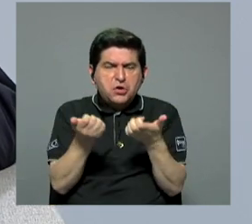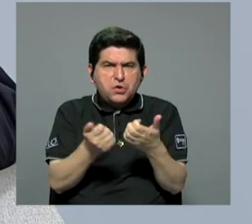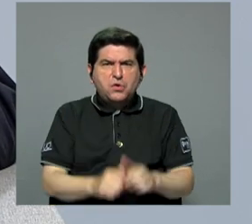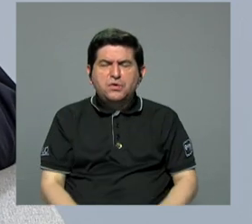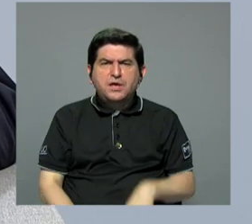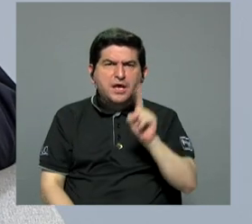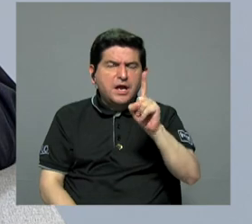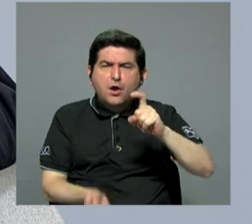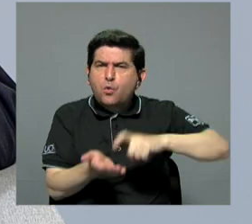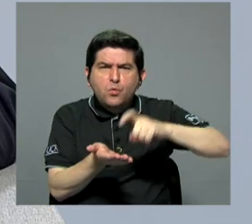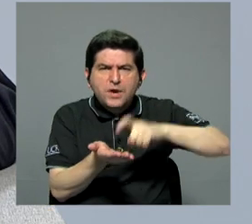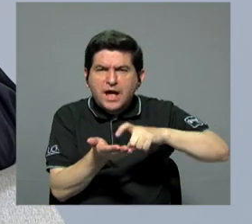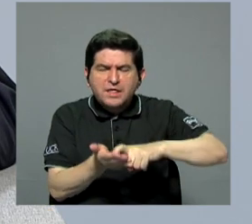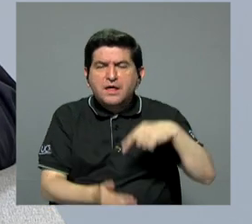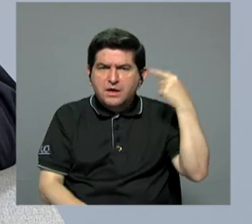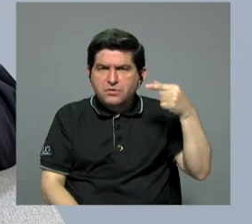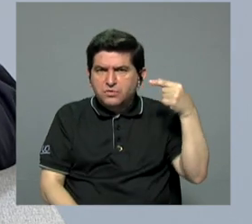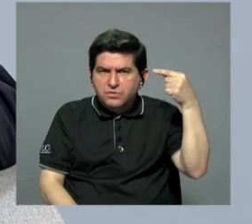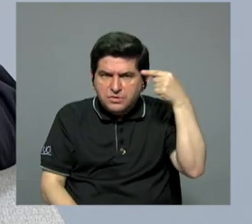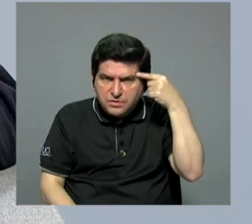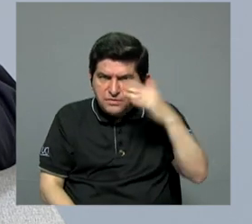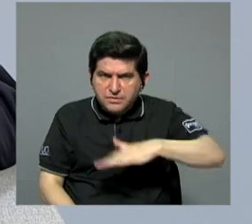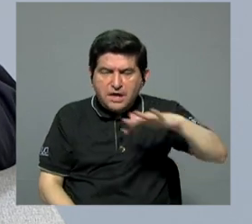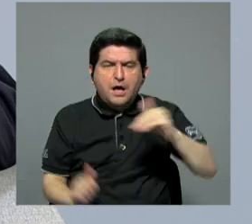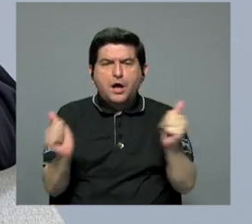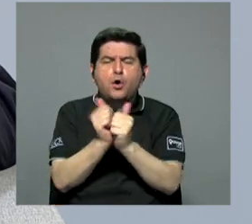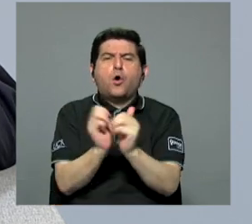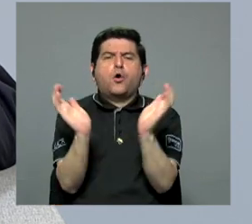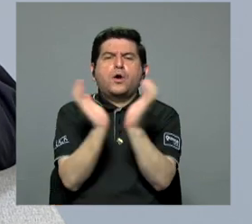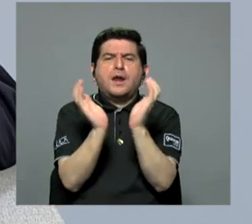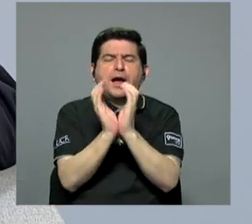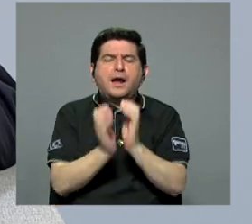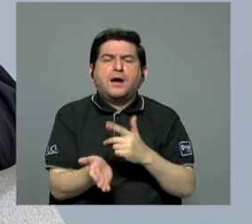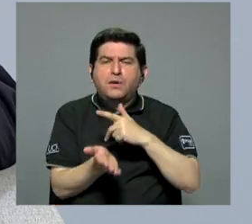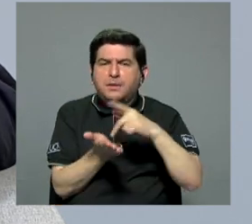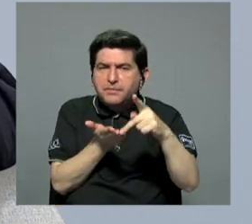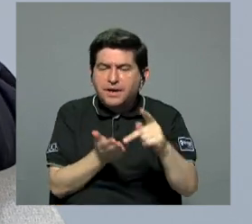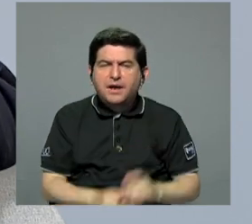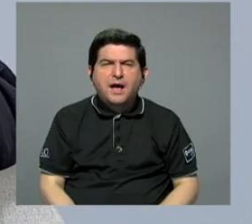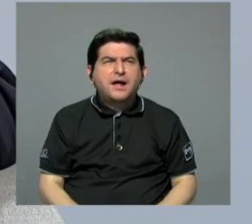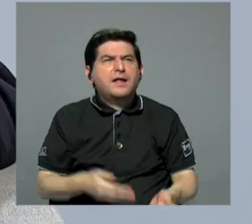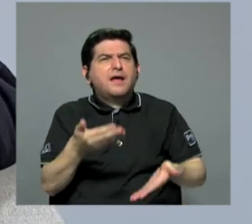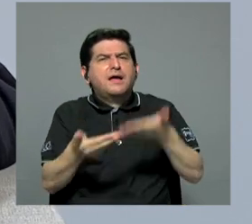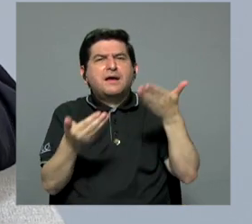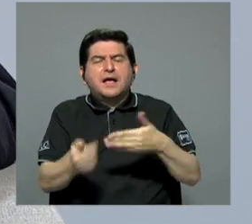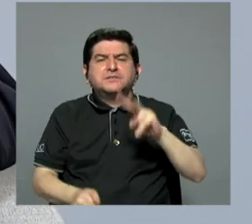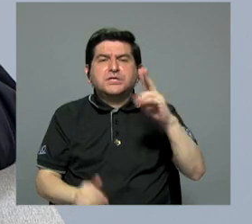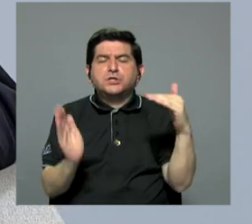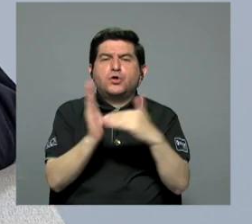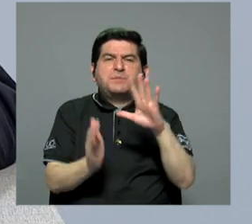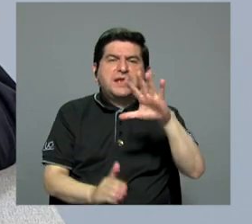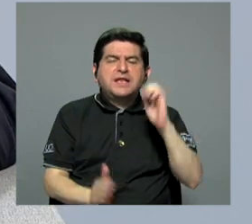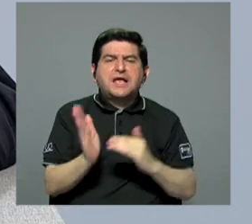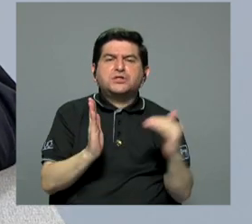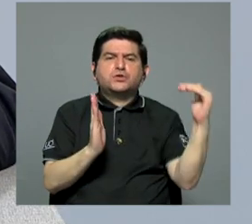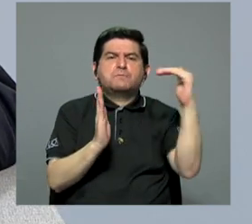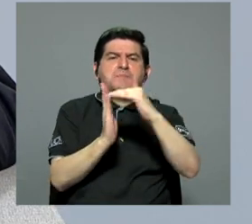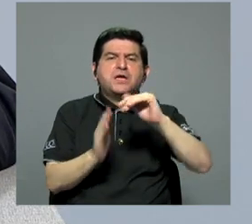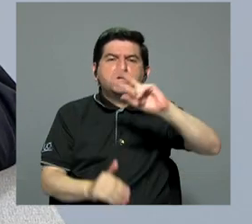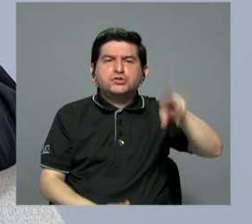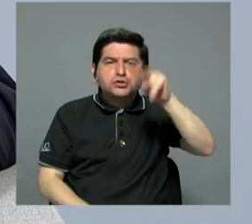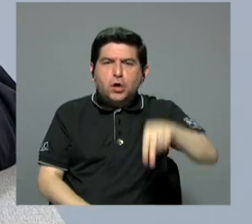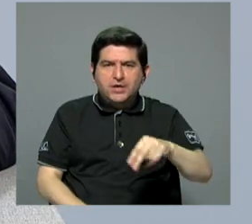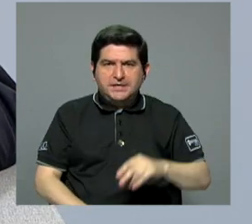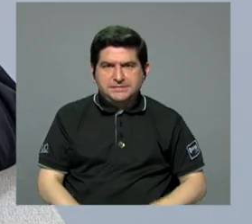reconocer una deuda que tiene el Estado con la caja costarricense del Seguro Social que ronda alrededor de 2 mil 500 millones de colones,